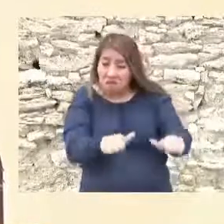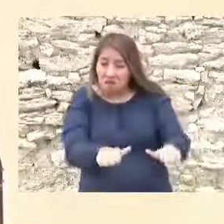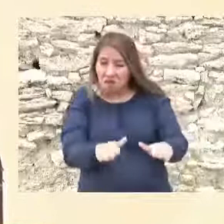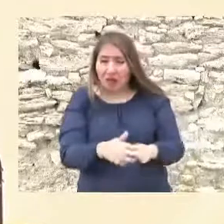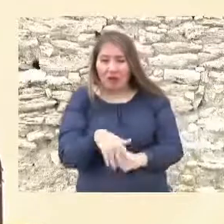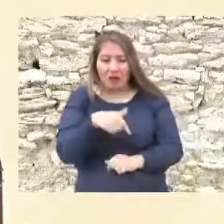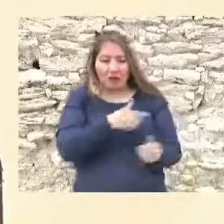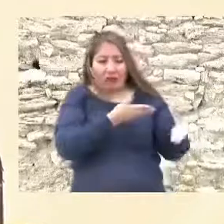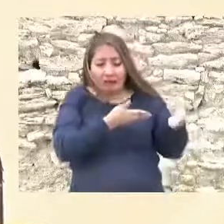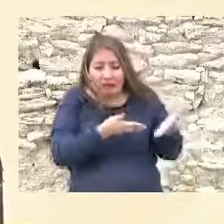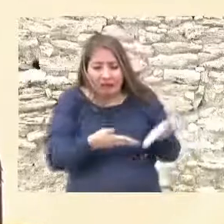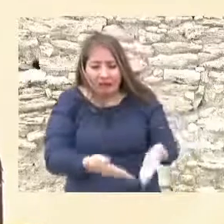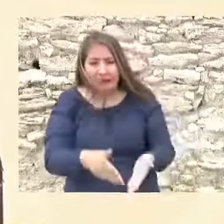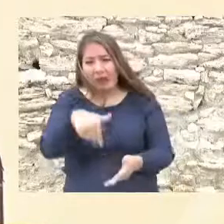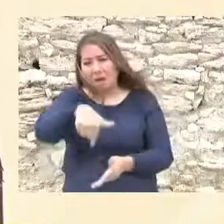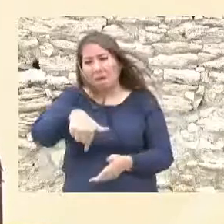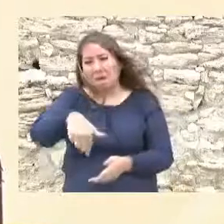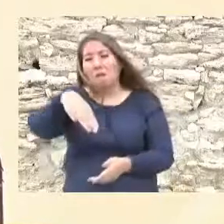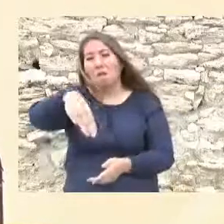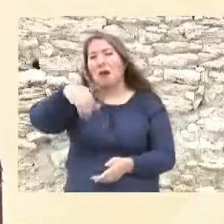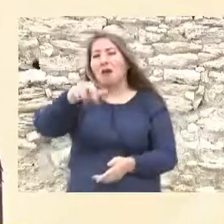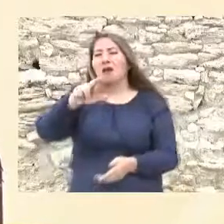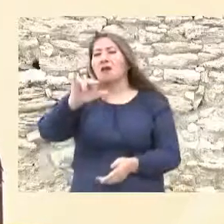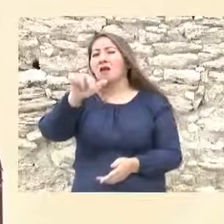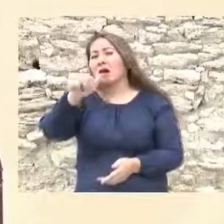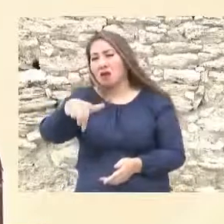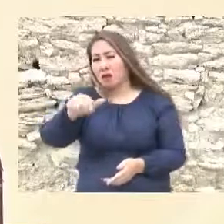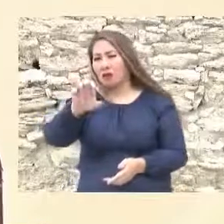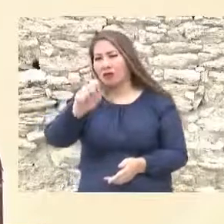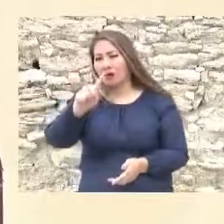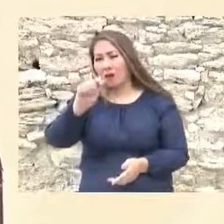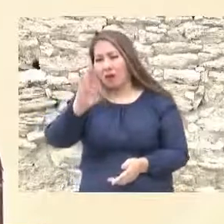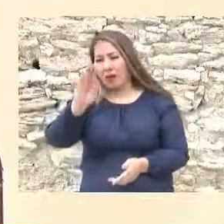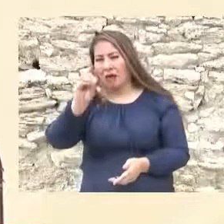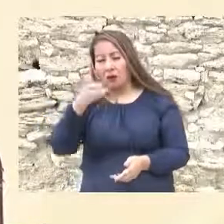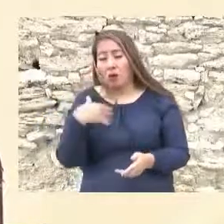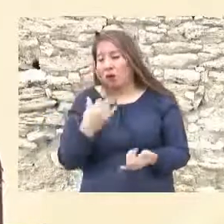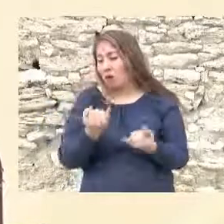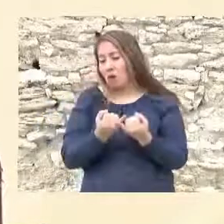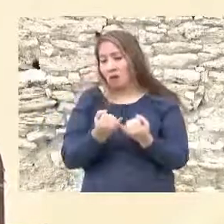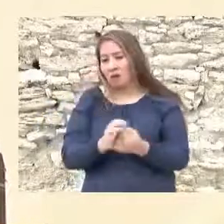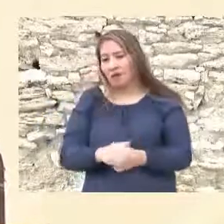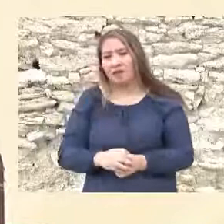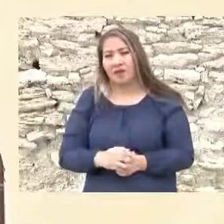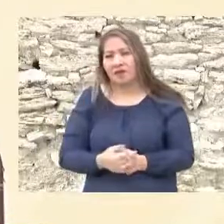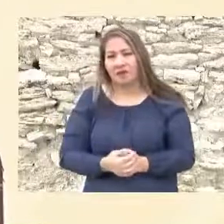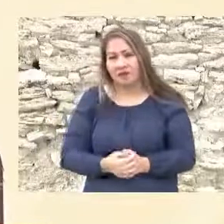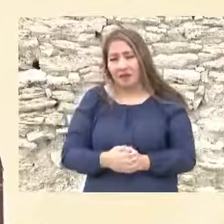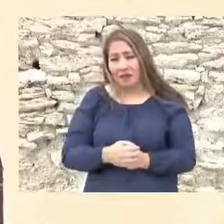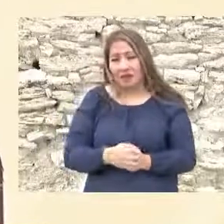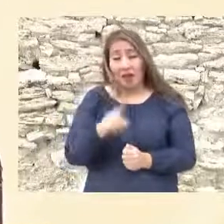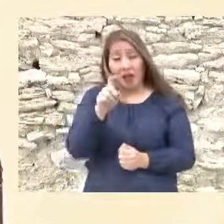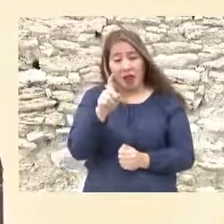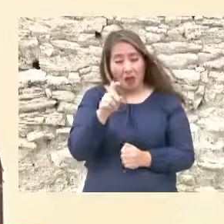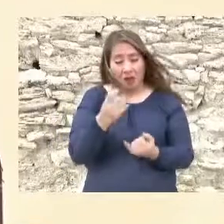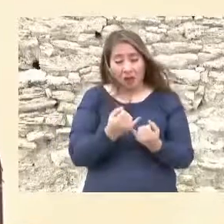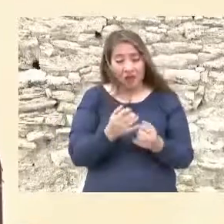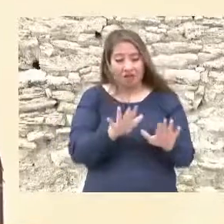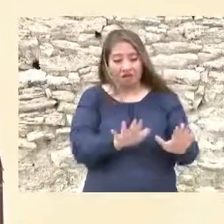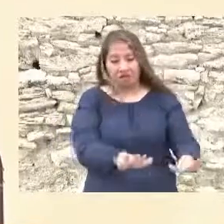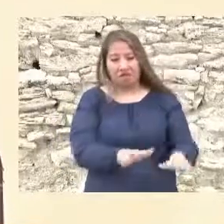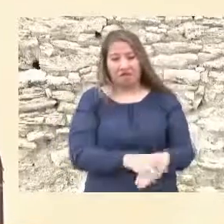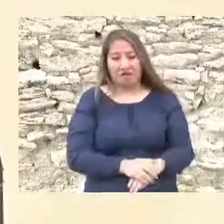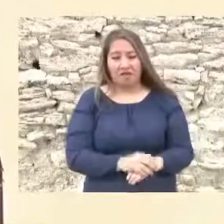de Mariano Escobedo cuando estuvo aquí, como lo hizo también el agua con las bacterias milenarias, ojalá estuvieran congeladas.